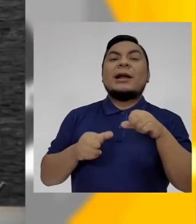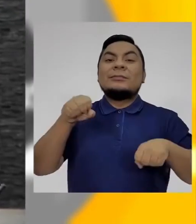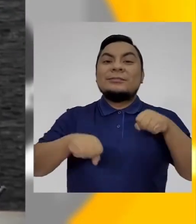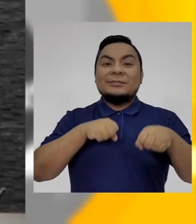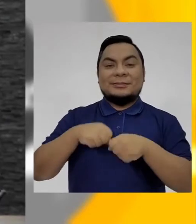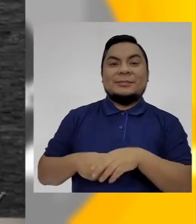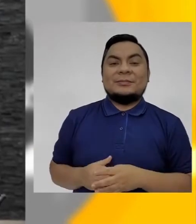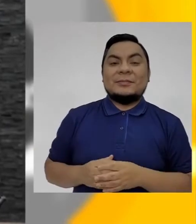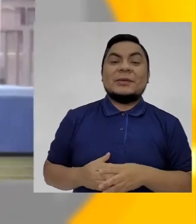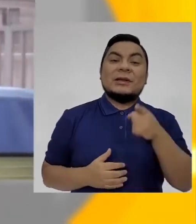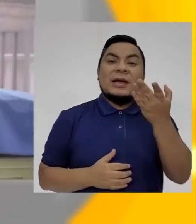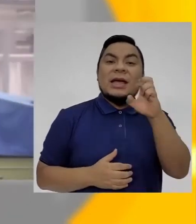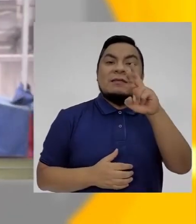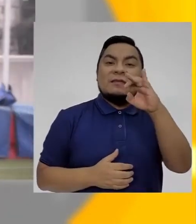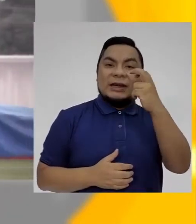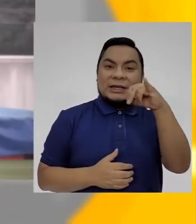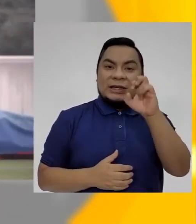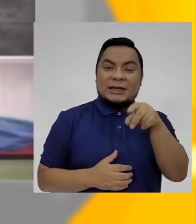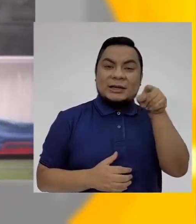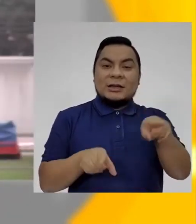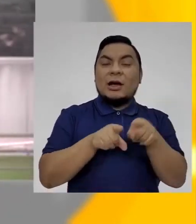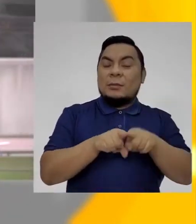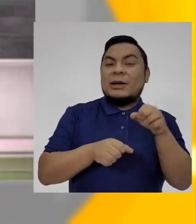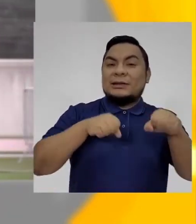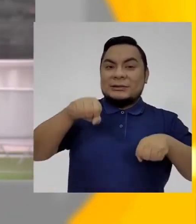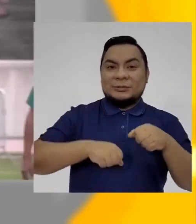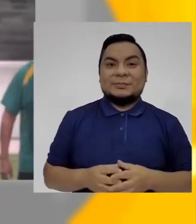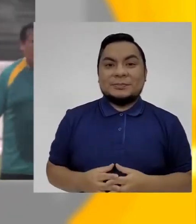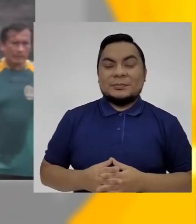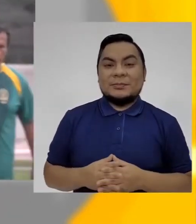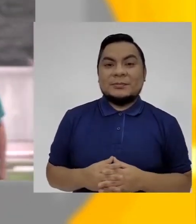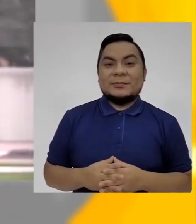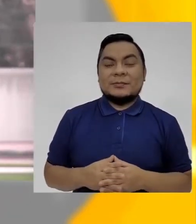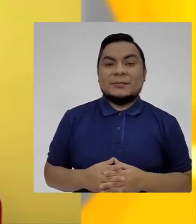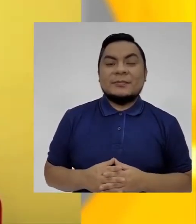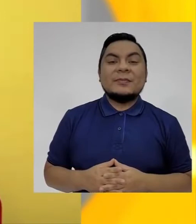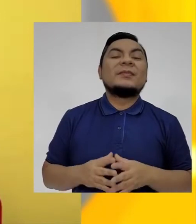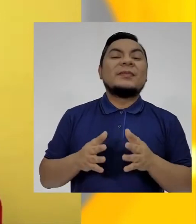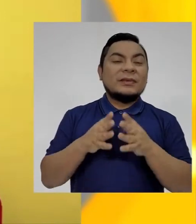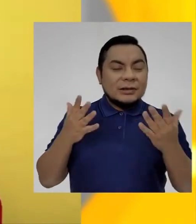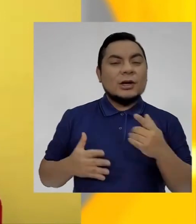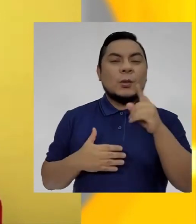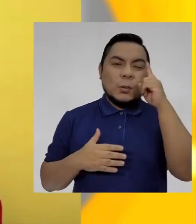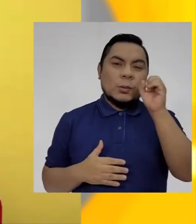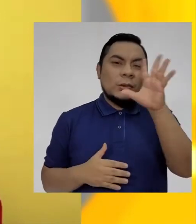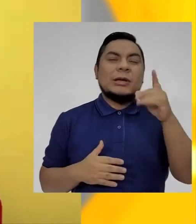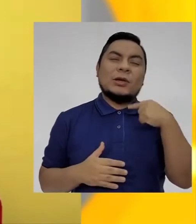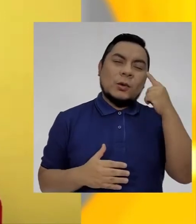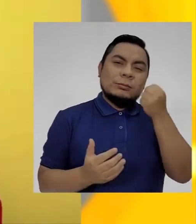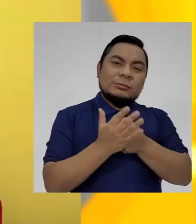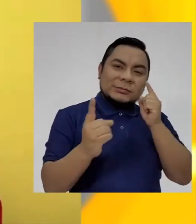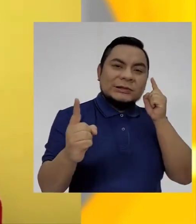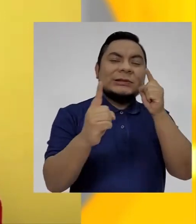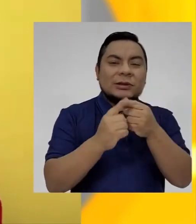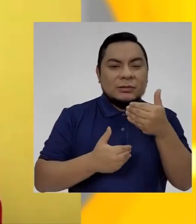para ciclismo Efraín Sotacuro para atletismo Yo un día dejaré de correr